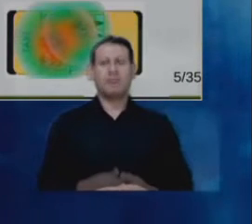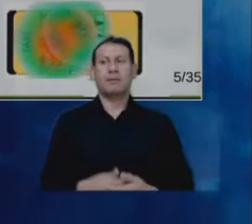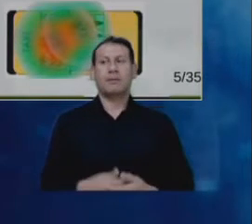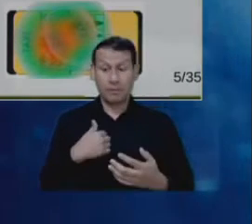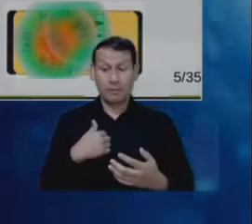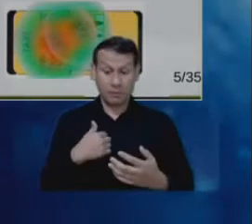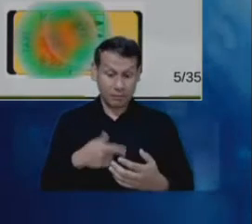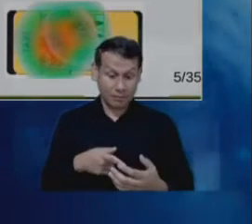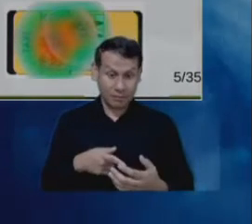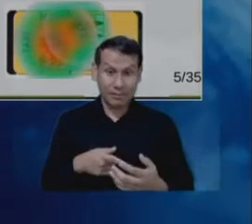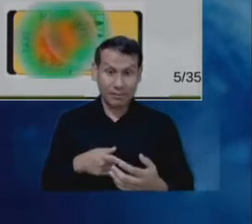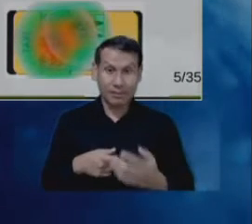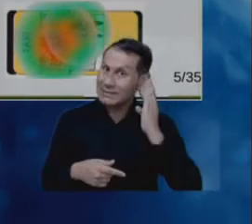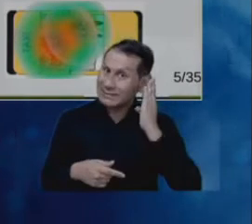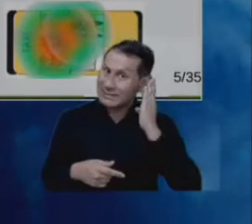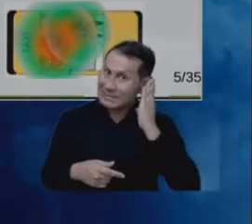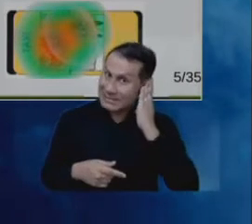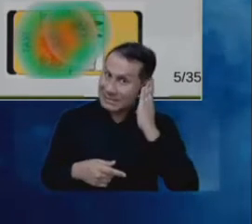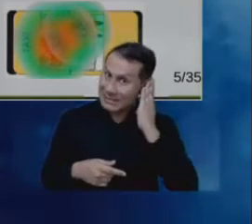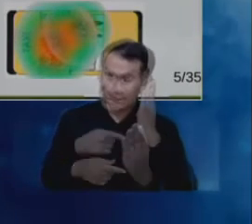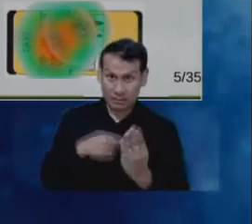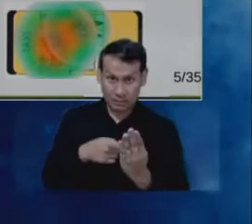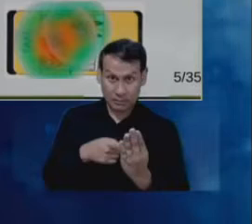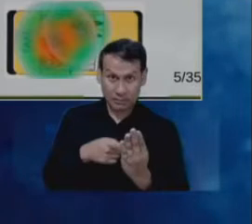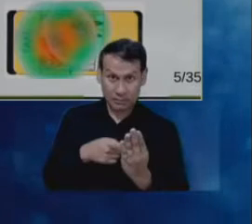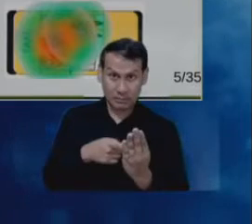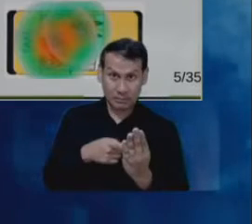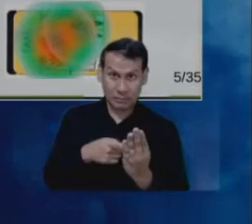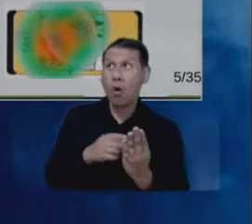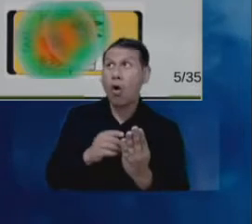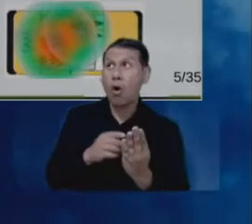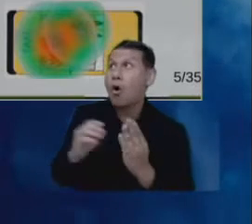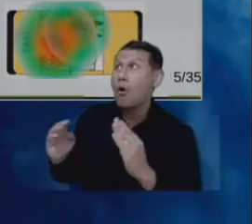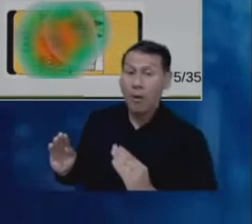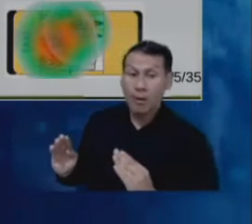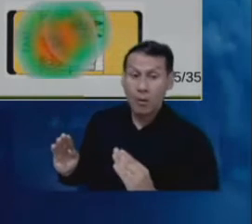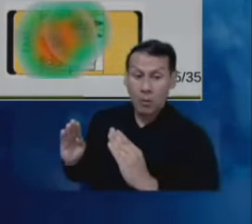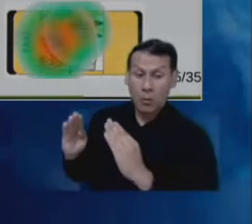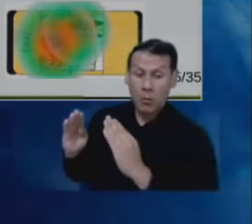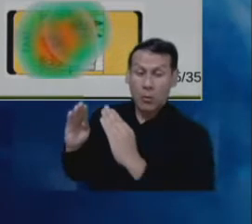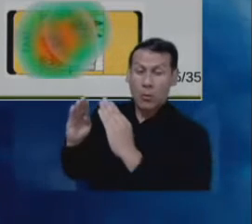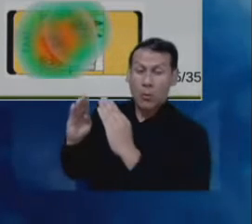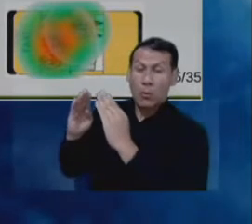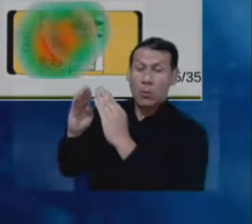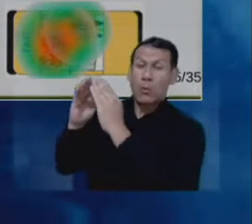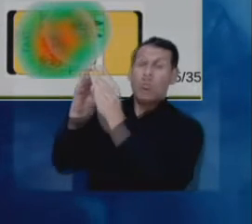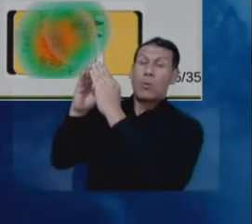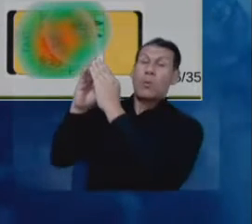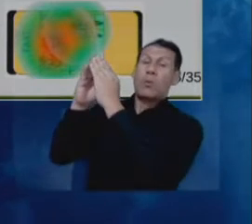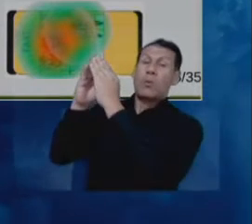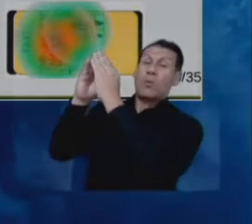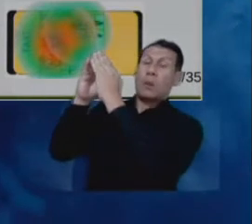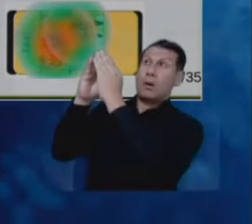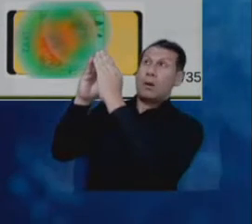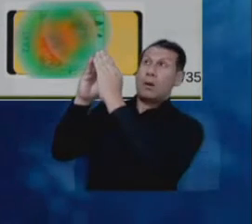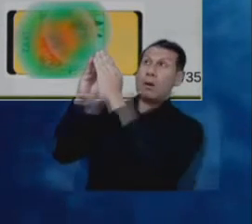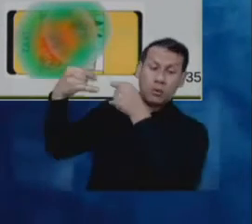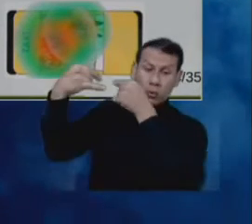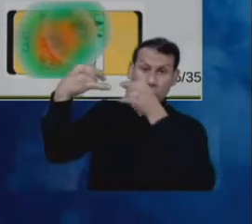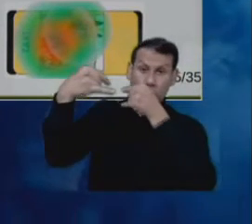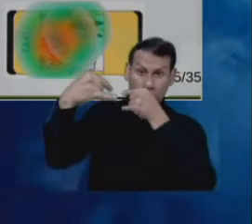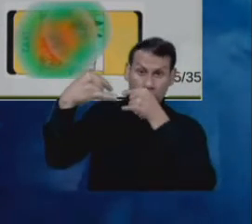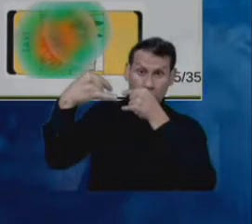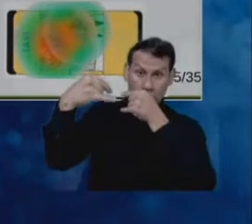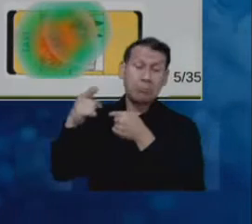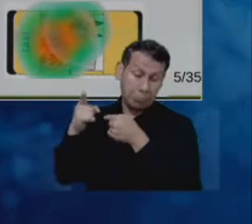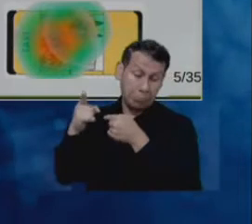debida a las estaciones base, en este caso la infraestructura asociada a la tecnología, en este caso los nodos